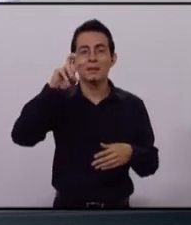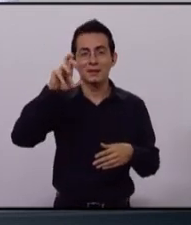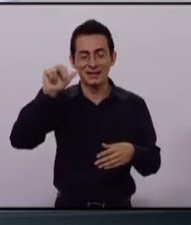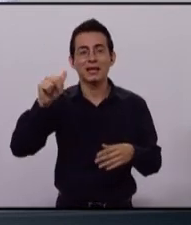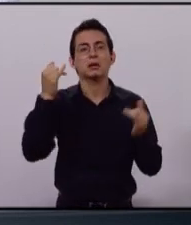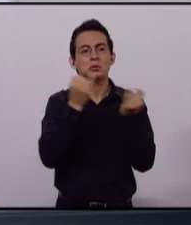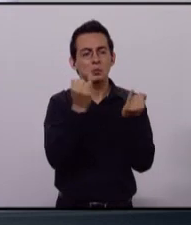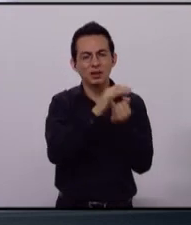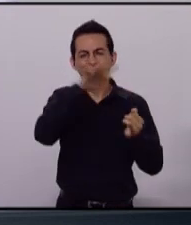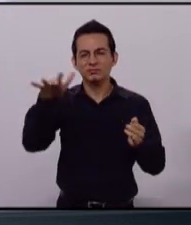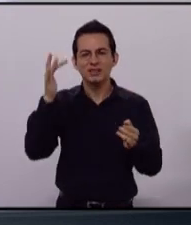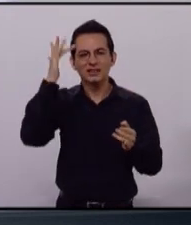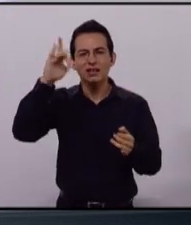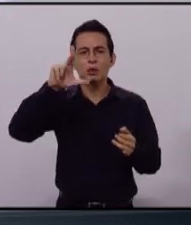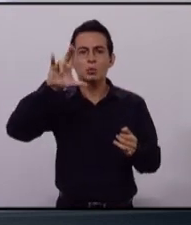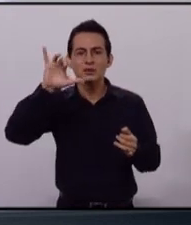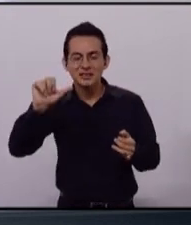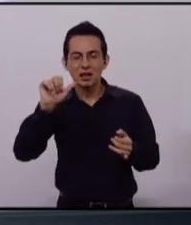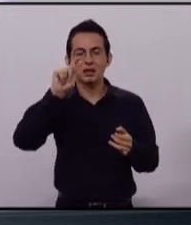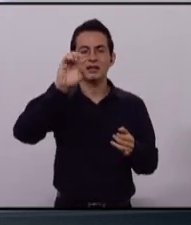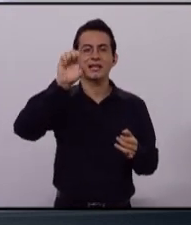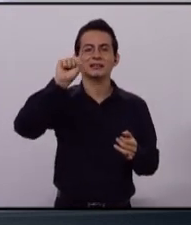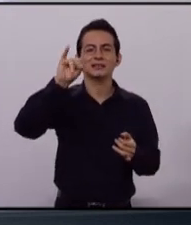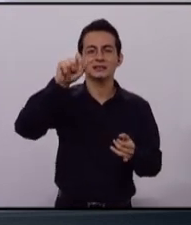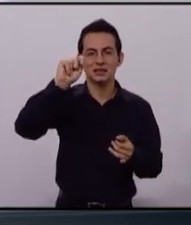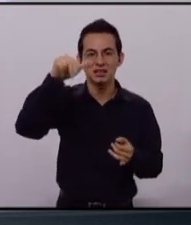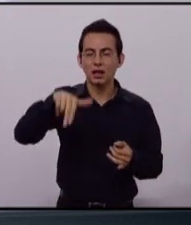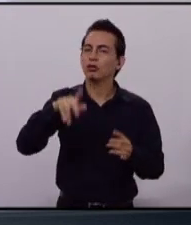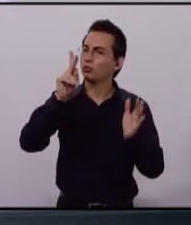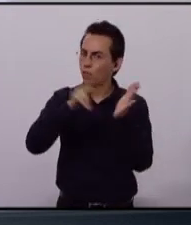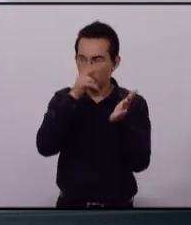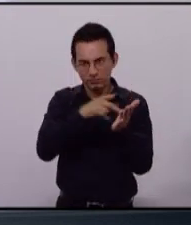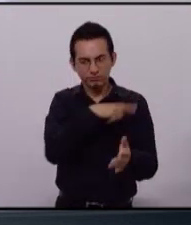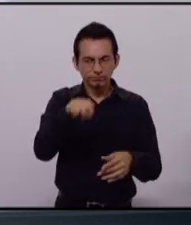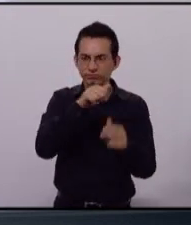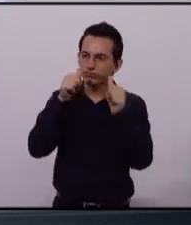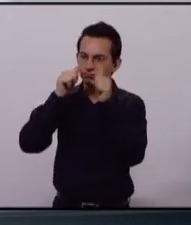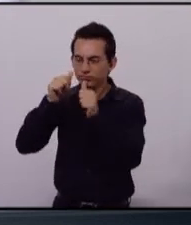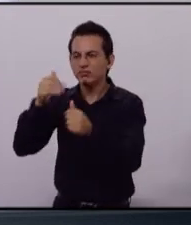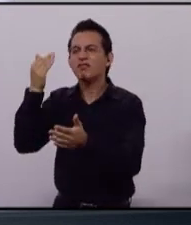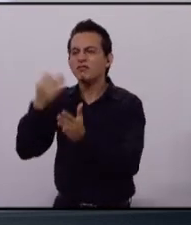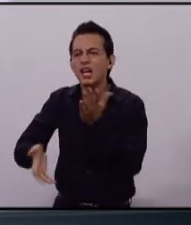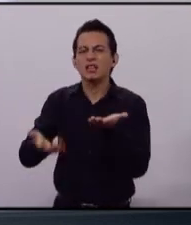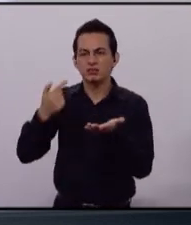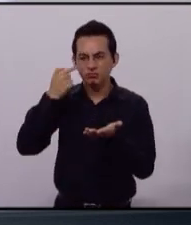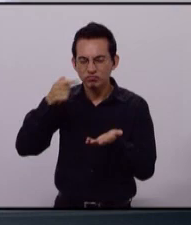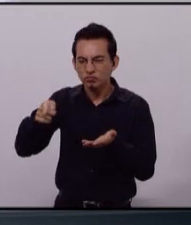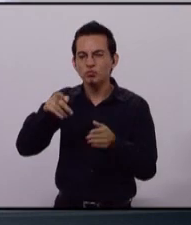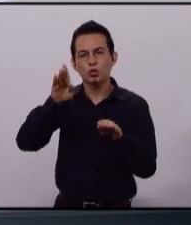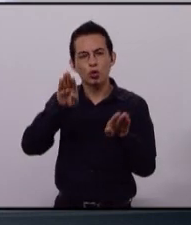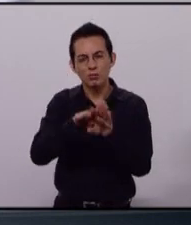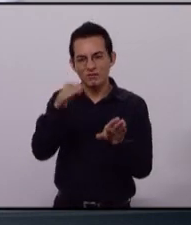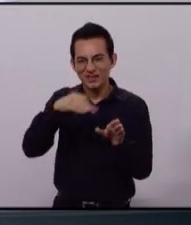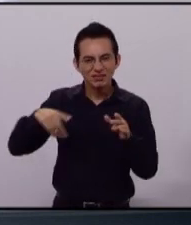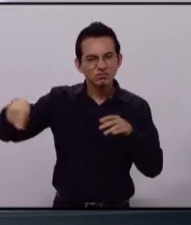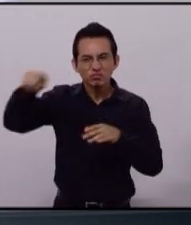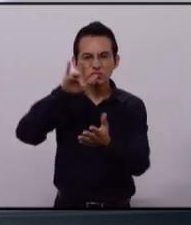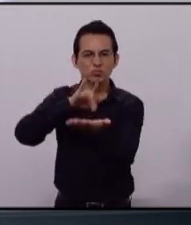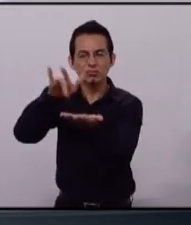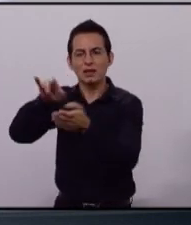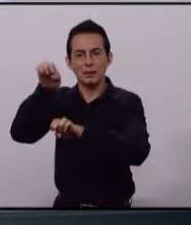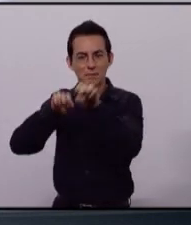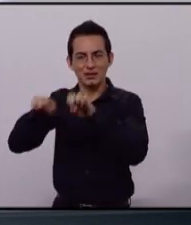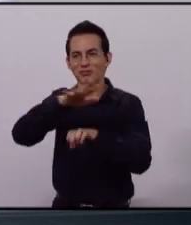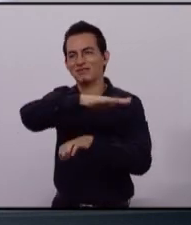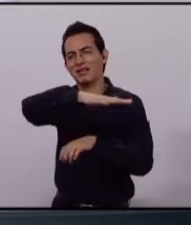Nestipac, Santa Lucía y Tezistán, para la reactivación del desarrollo económico y la generación del empleo rural. Nuestra